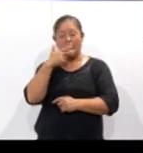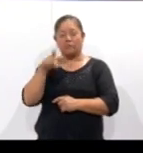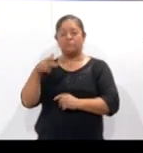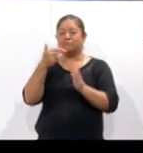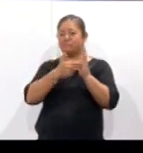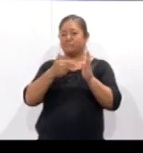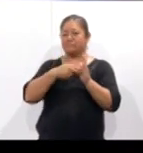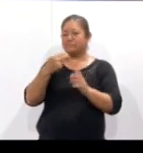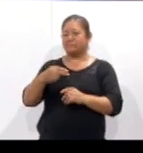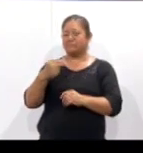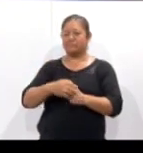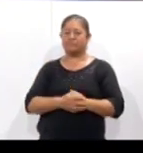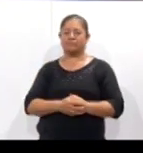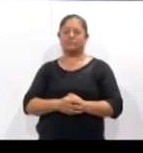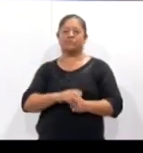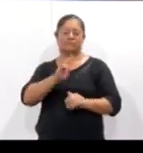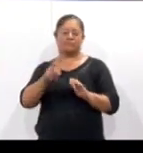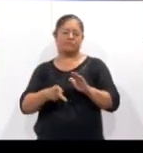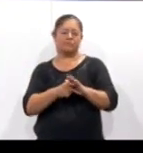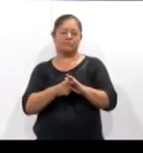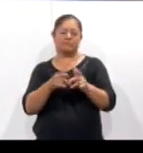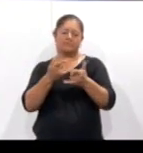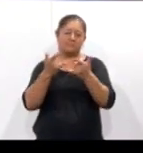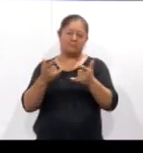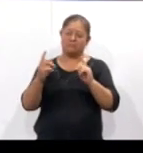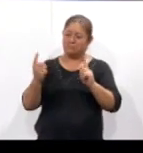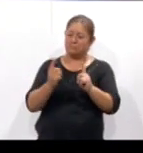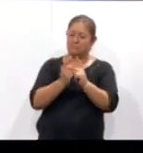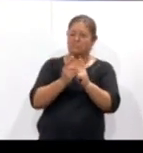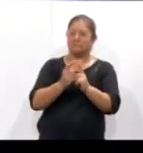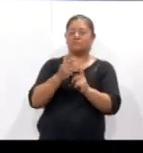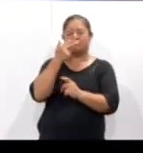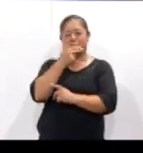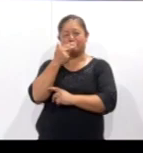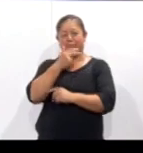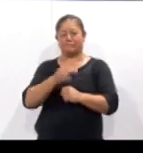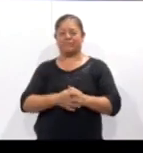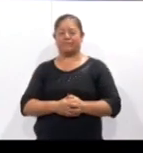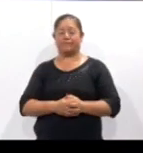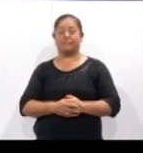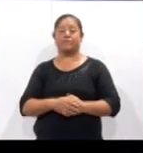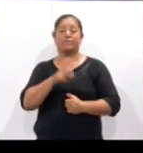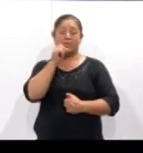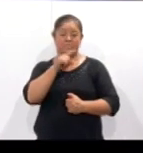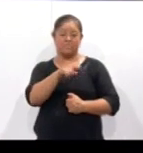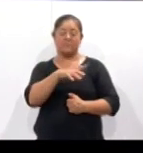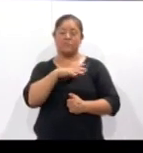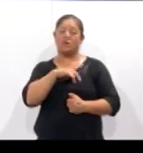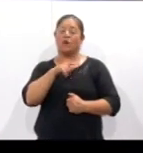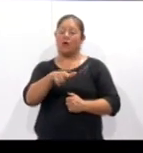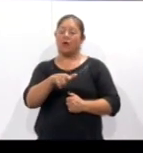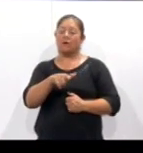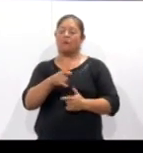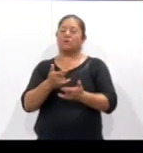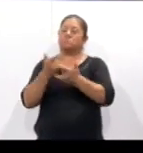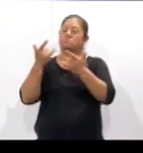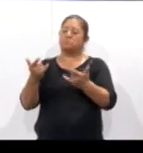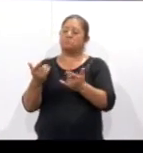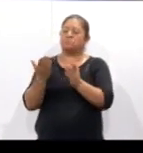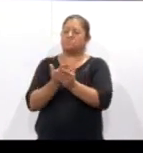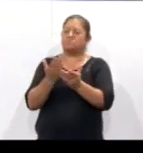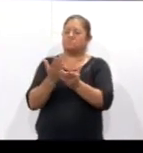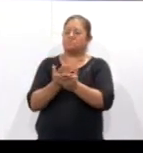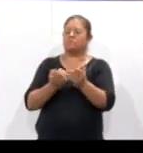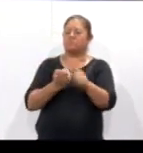denominado El Archivo Histórico Te Acerca al Náhuatl. El mismo se efectuó en el Archivo General e Histórico del Estado de